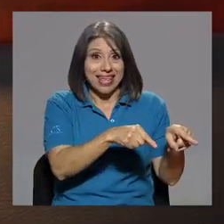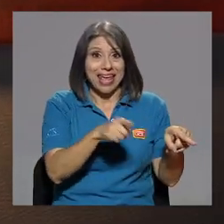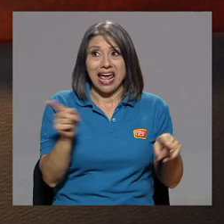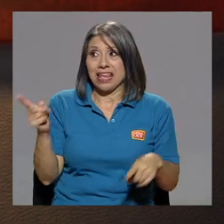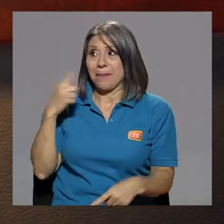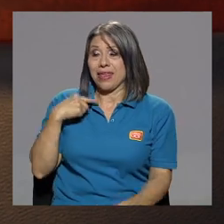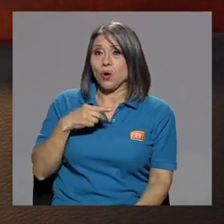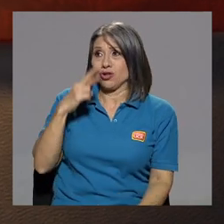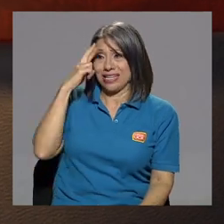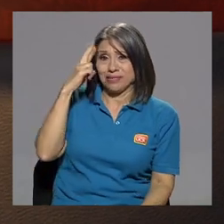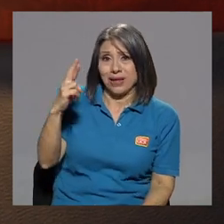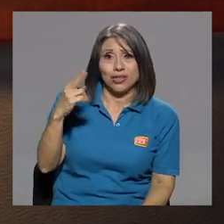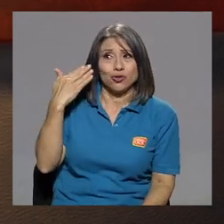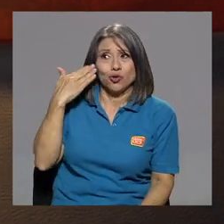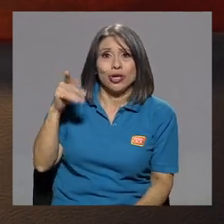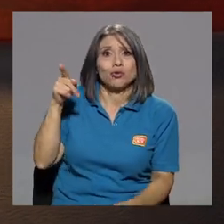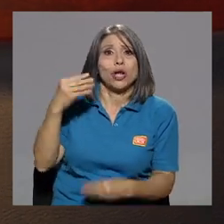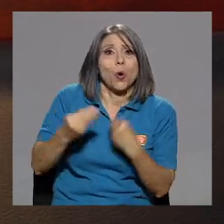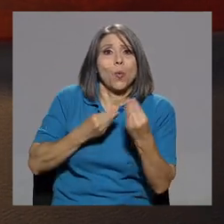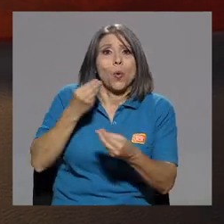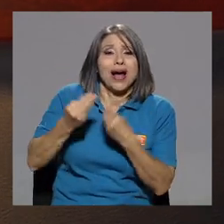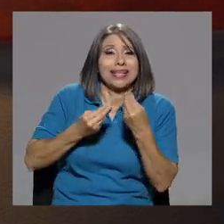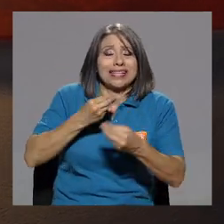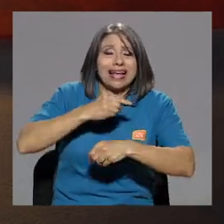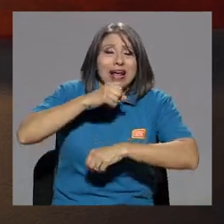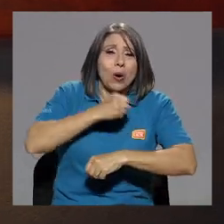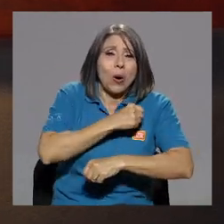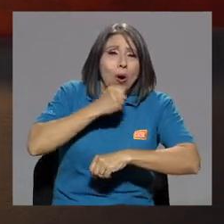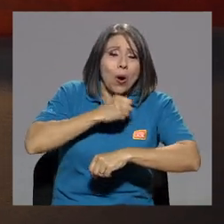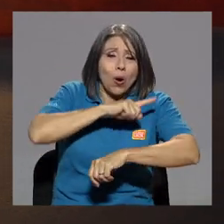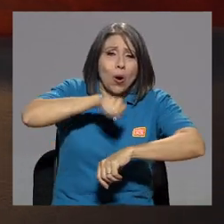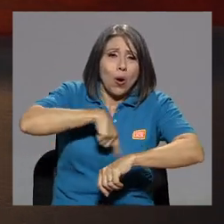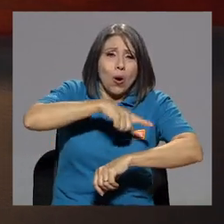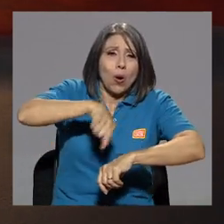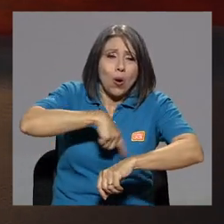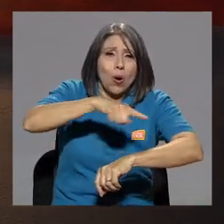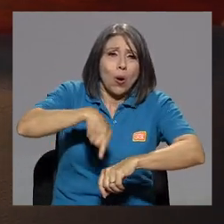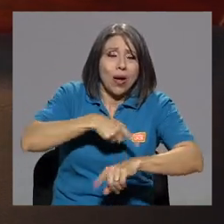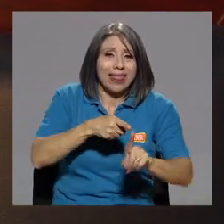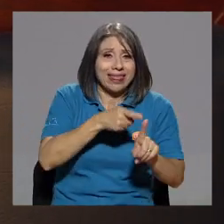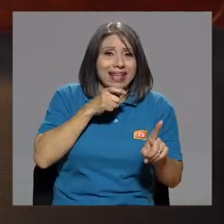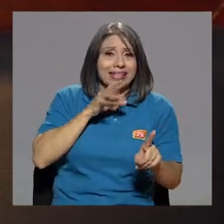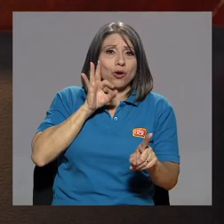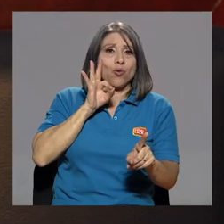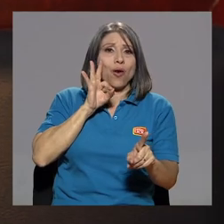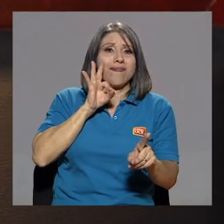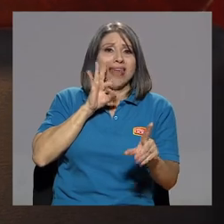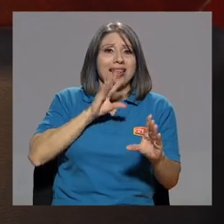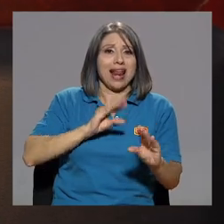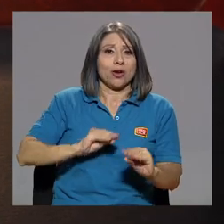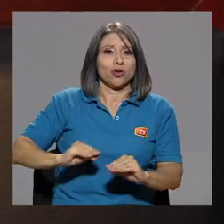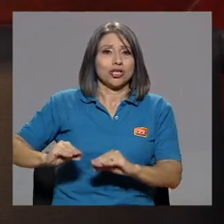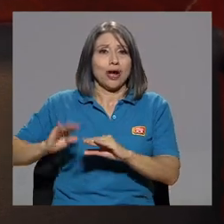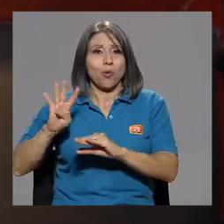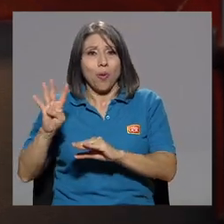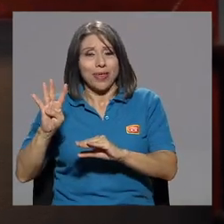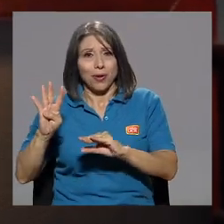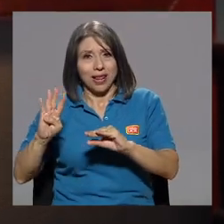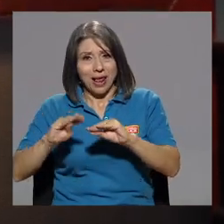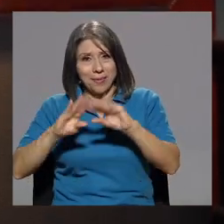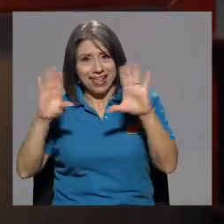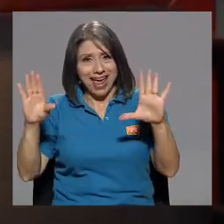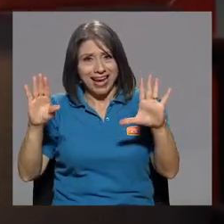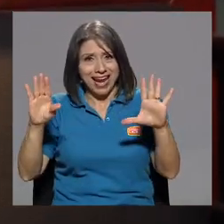Tal vez de nueve a cuatro de la mañana. Y era solita yo, ¿verdad? Los músicos, pero era